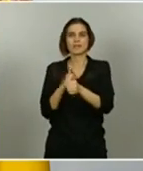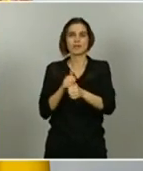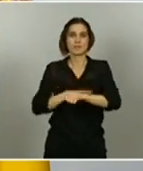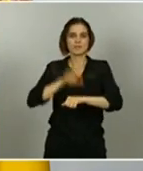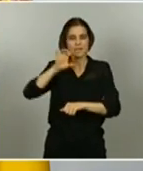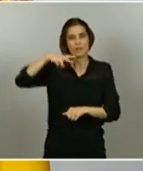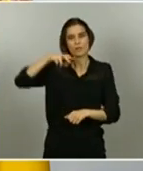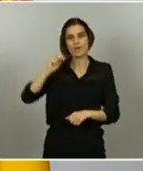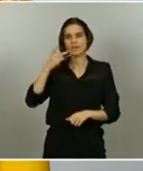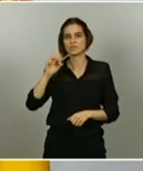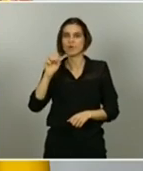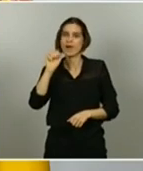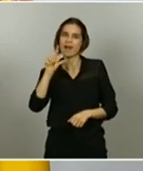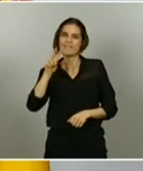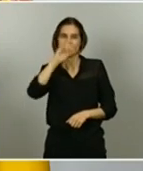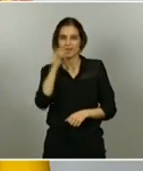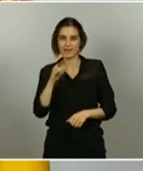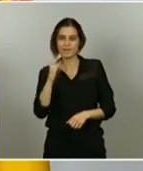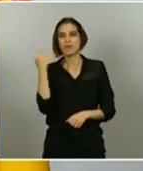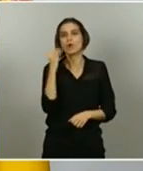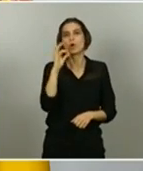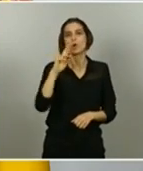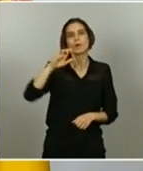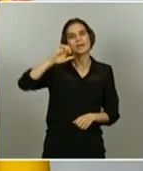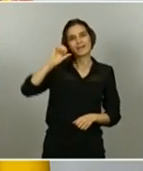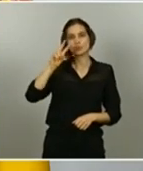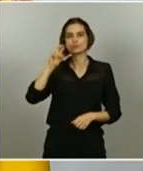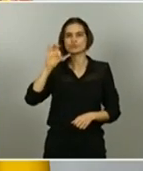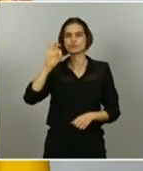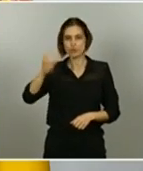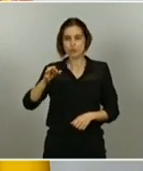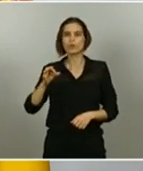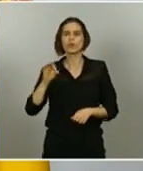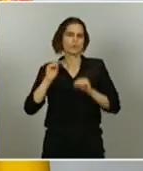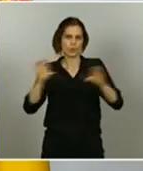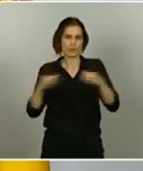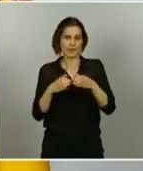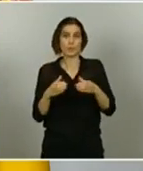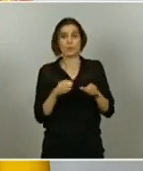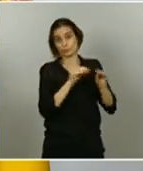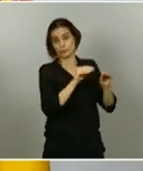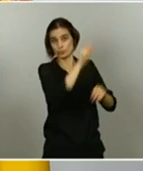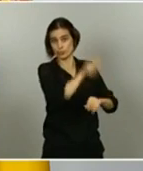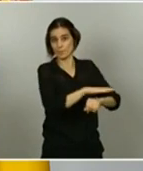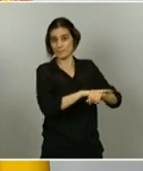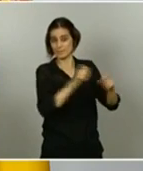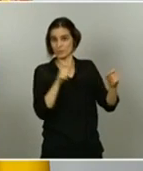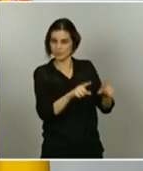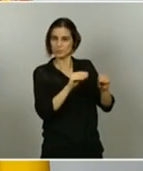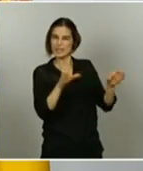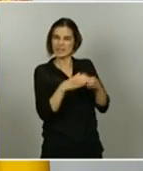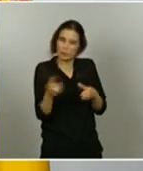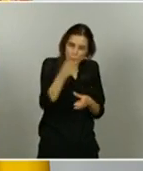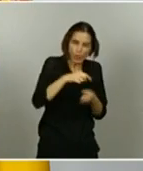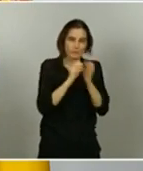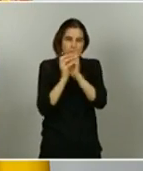Uso y a todo el equipo que han sido capaces, junto con el equipo del ministro Escrivá, de quitándose muchas horas de sueño, trabajar